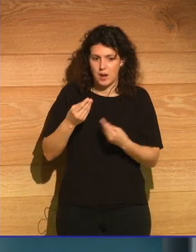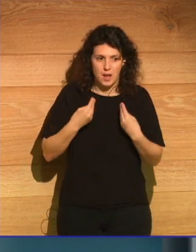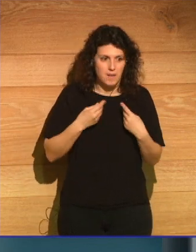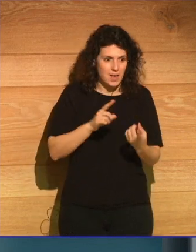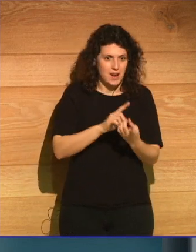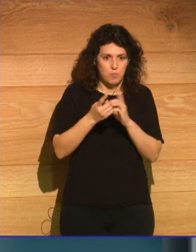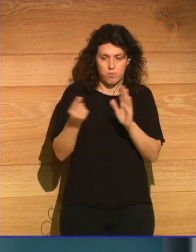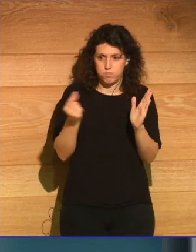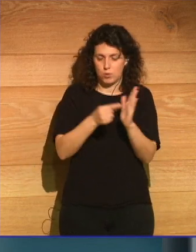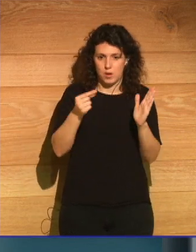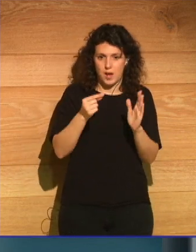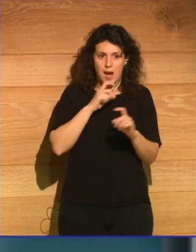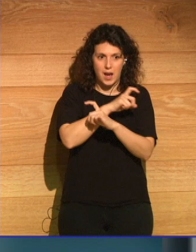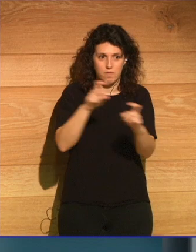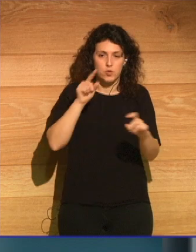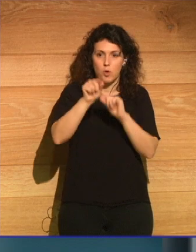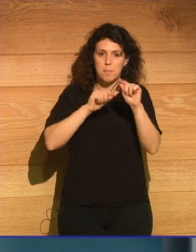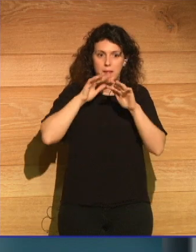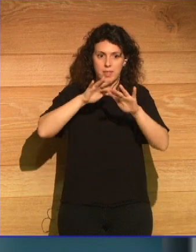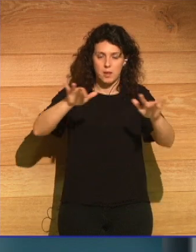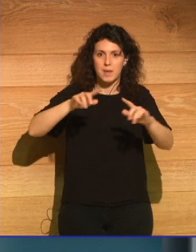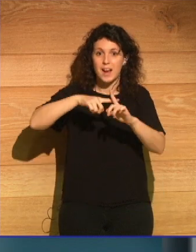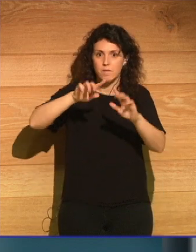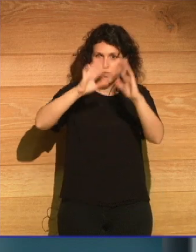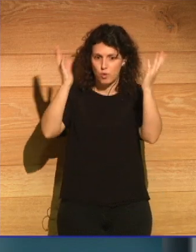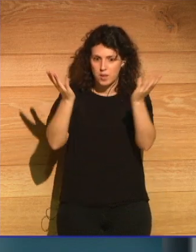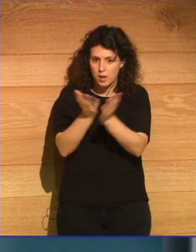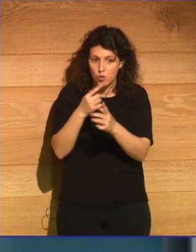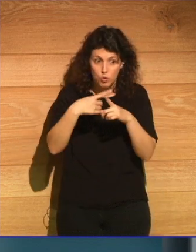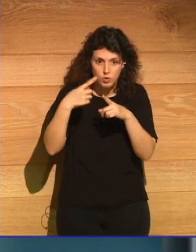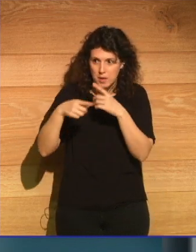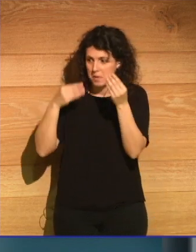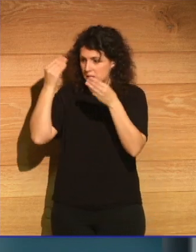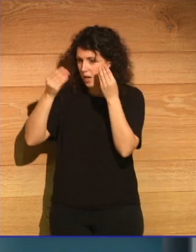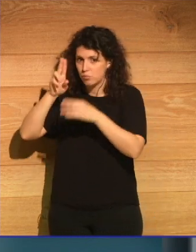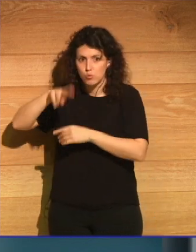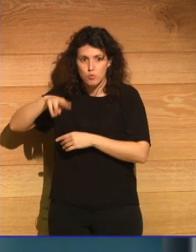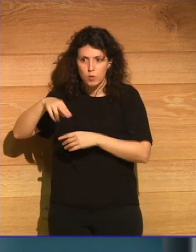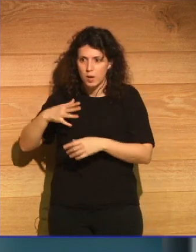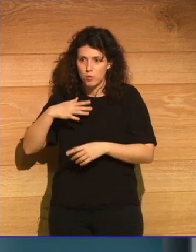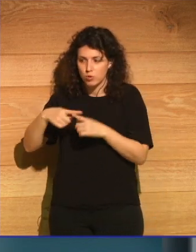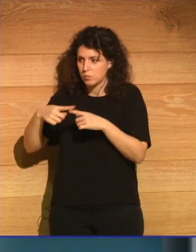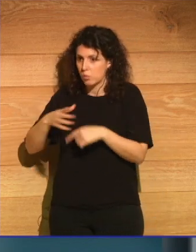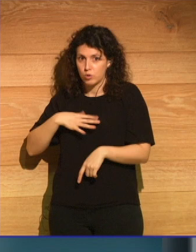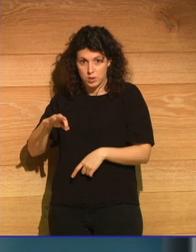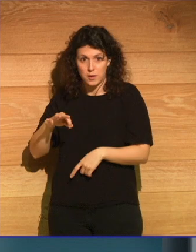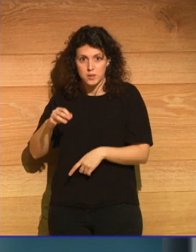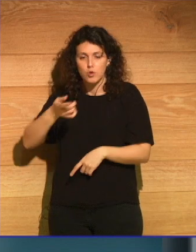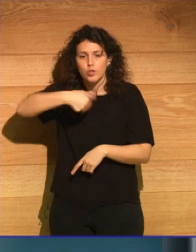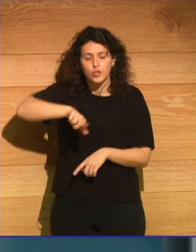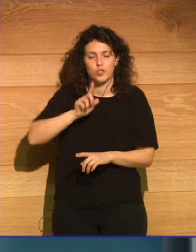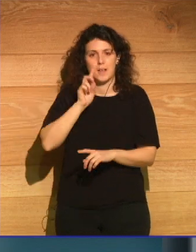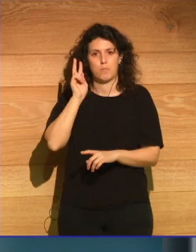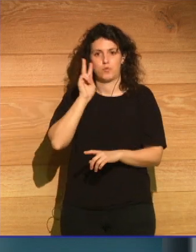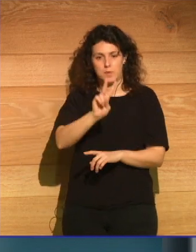otro cuando se anunció la pandemia mundial. Y cosas que jamás pensábamos que pudieran ser posibles, hemos visto